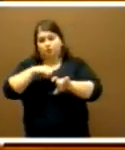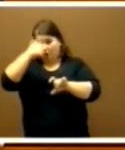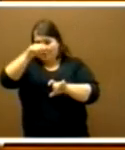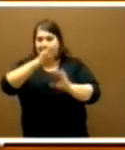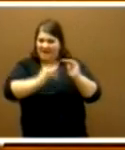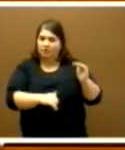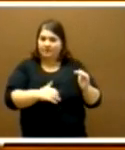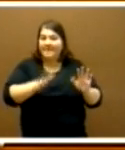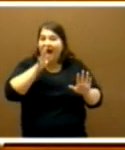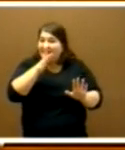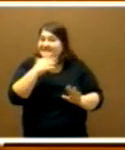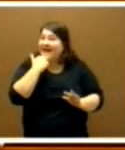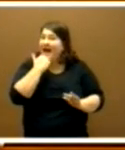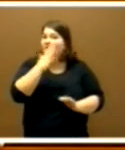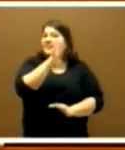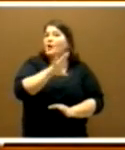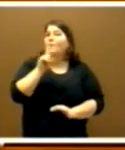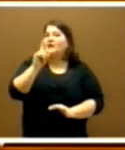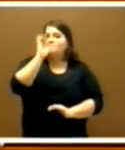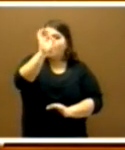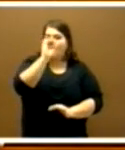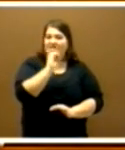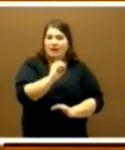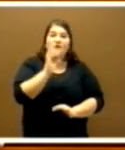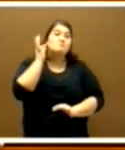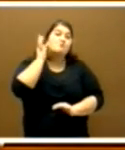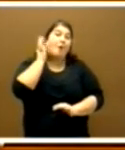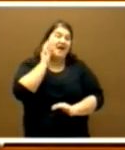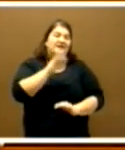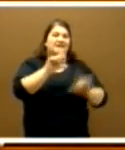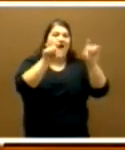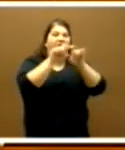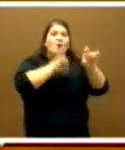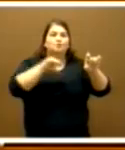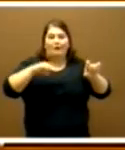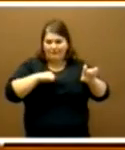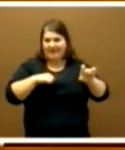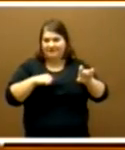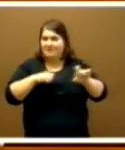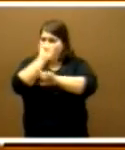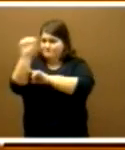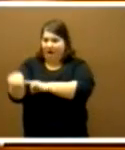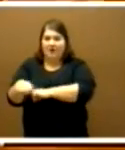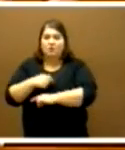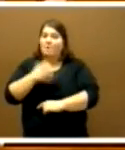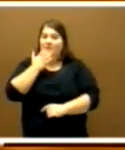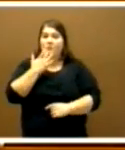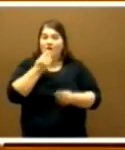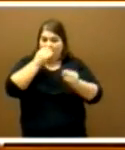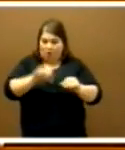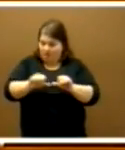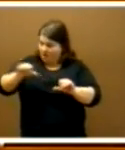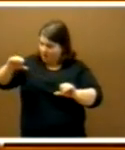hay un 51% de autónomas que se dan de alta, más que de autónomos. No podemos ir a las fotos fijas de toda la historia.